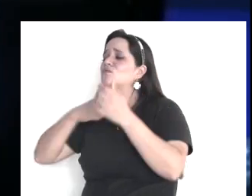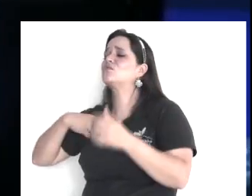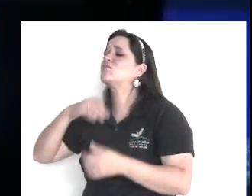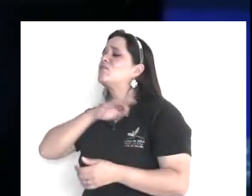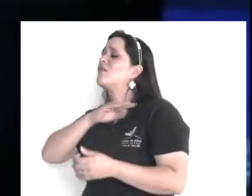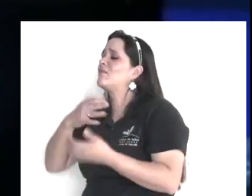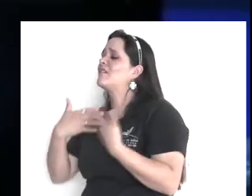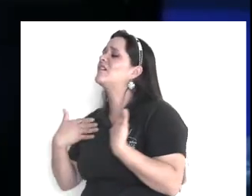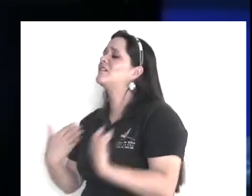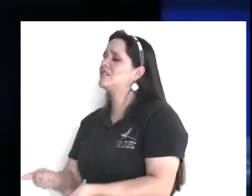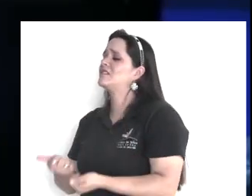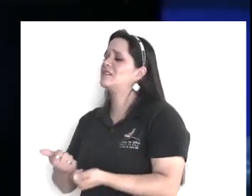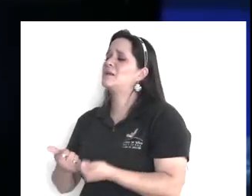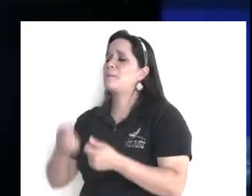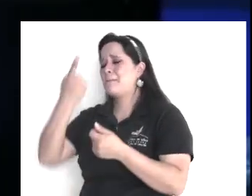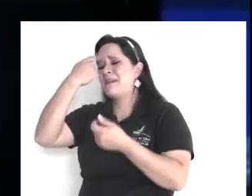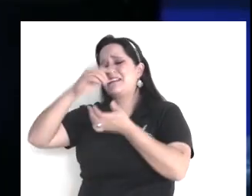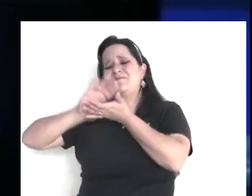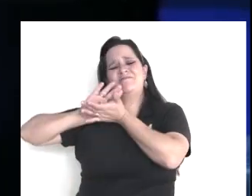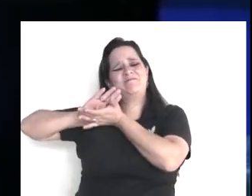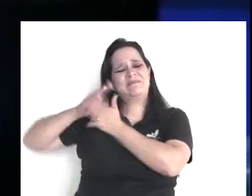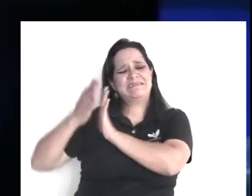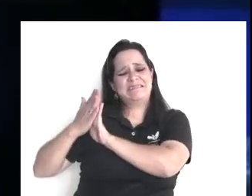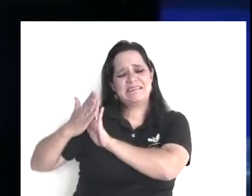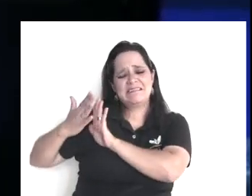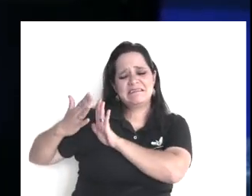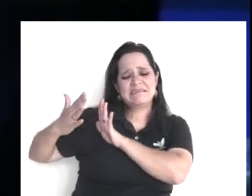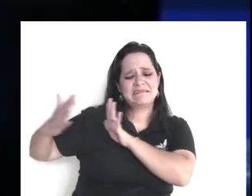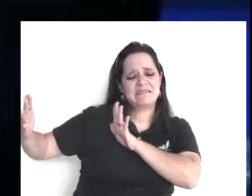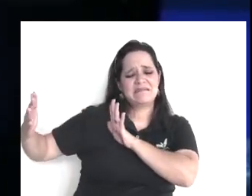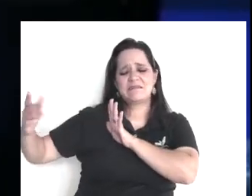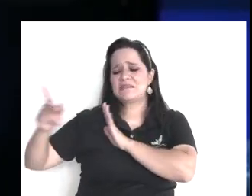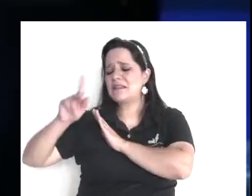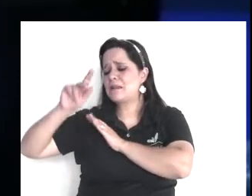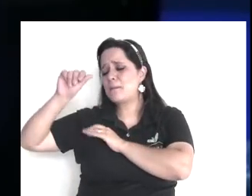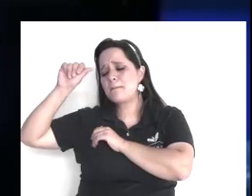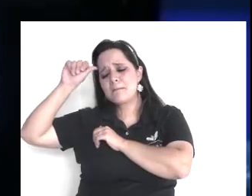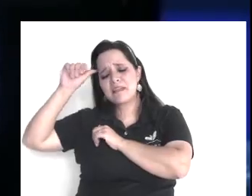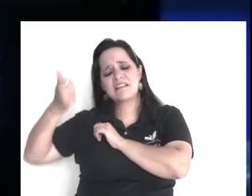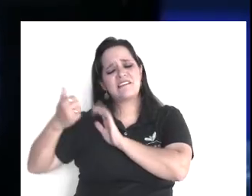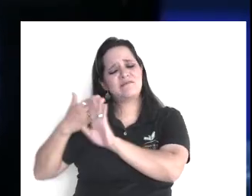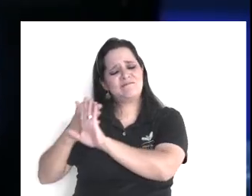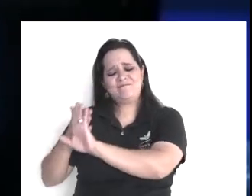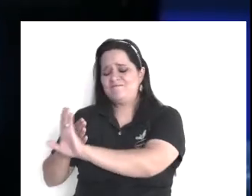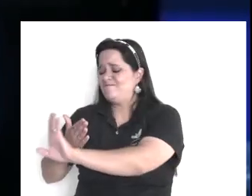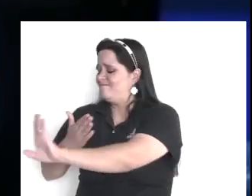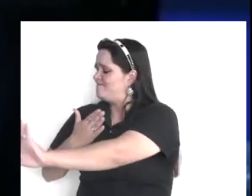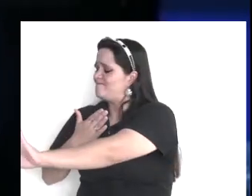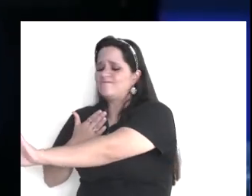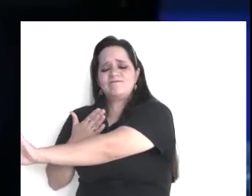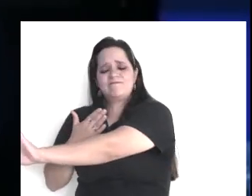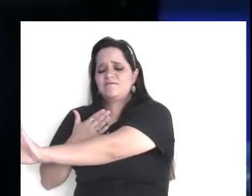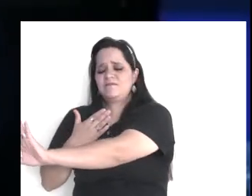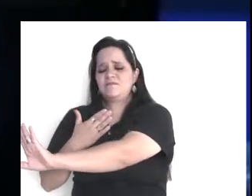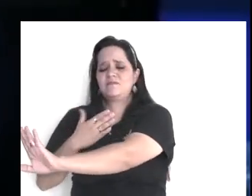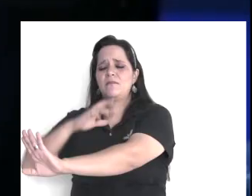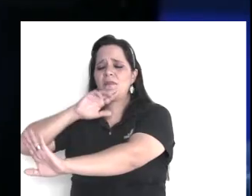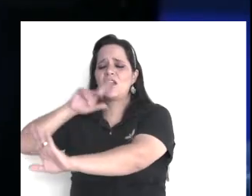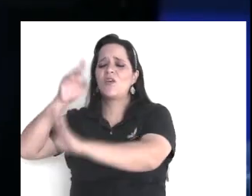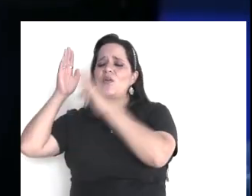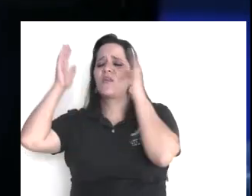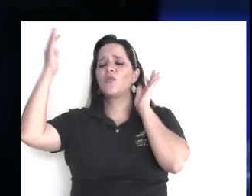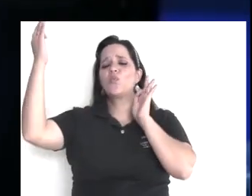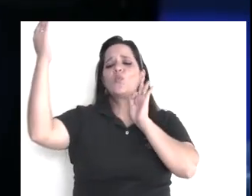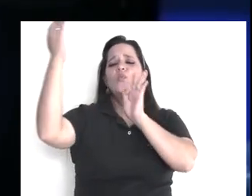seguir pecando, de manera que, ni siquiera, lo hemos percibido, perdónanos señor, te